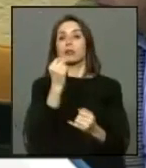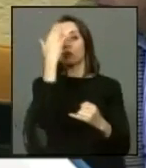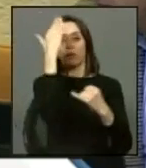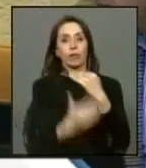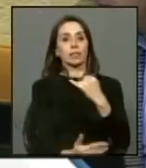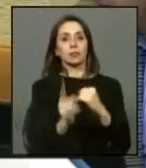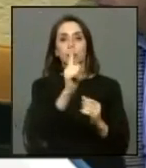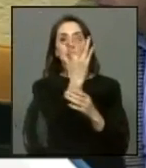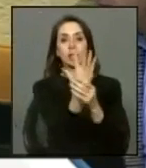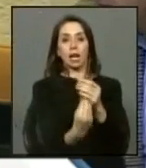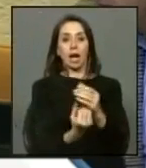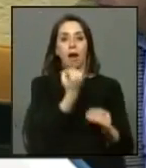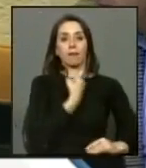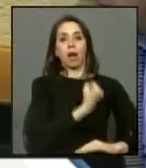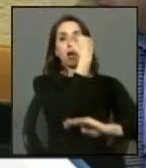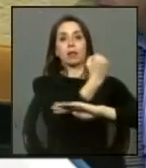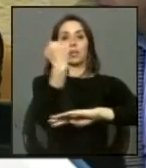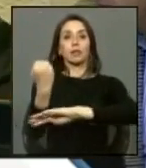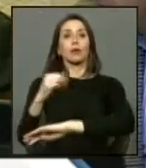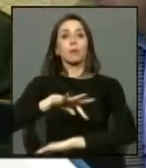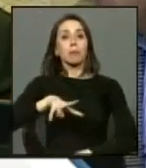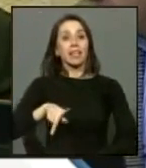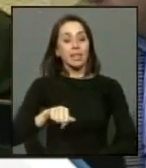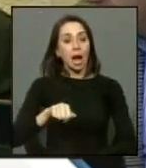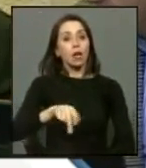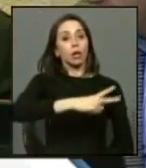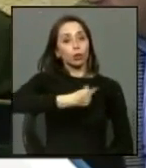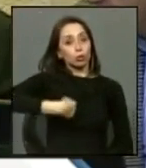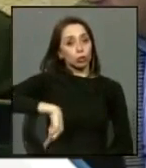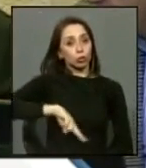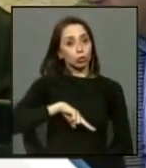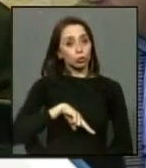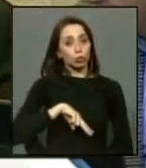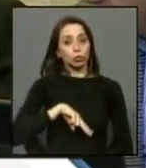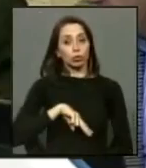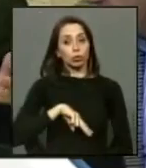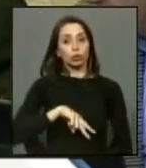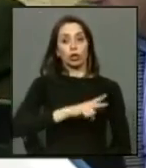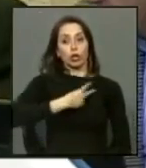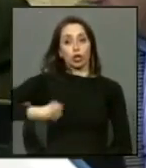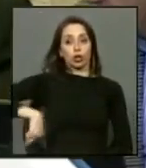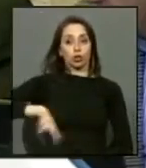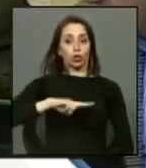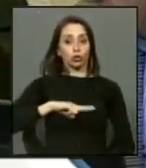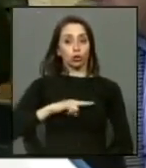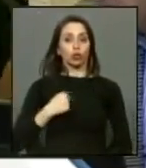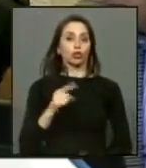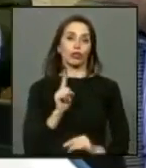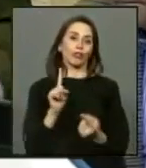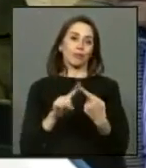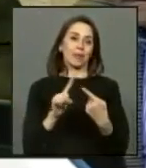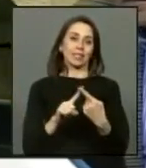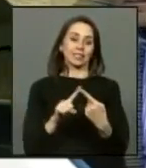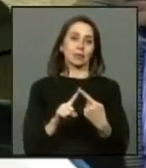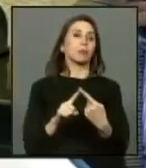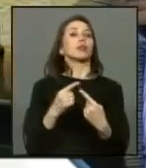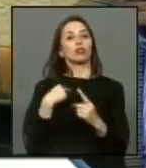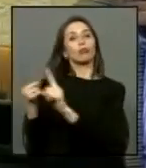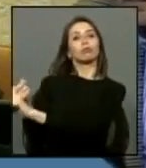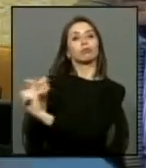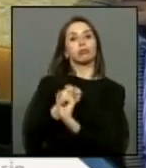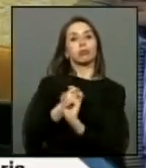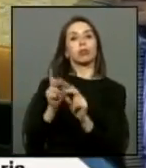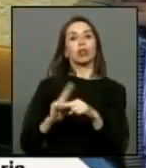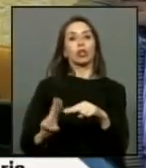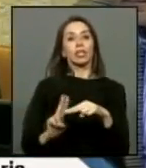en lo penal y nosotros hemos hecho digo nosotros yo no participé pero me hago cargo de lo